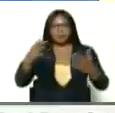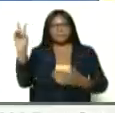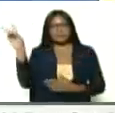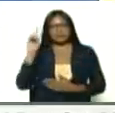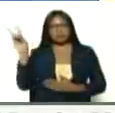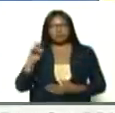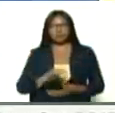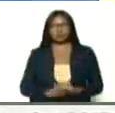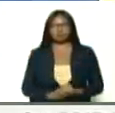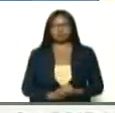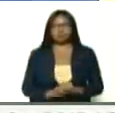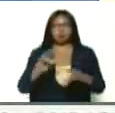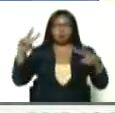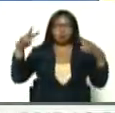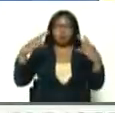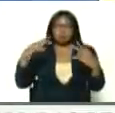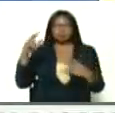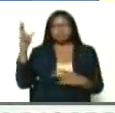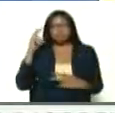nos escuchan,